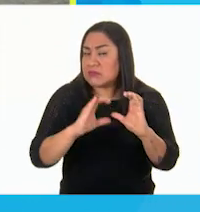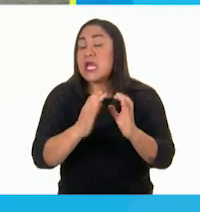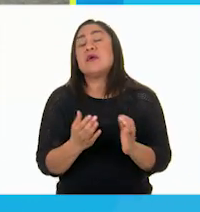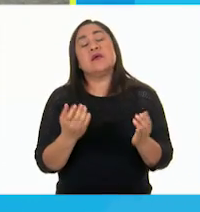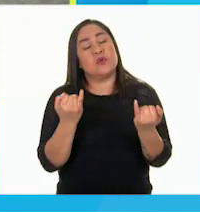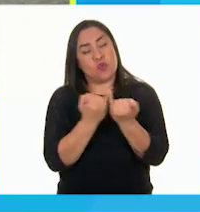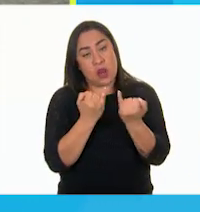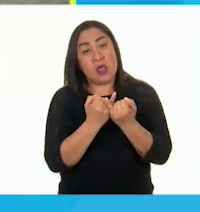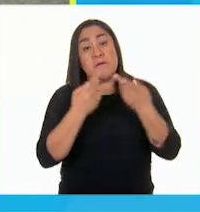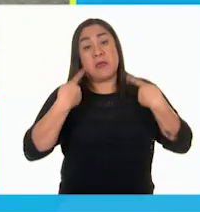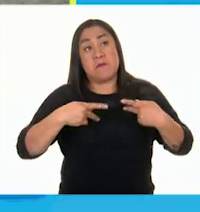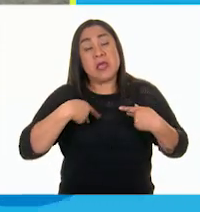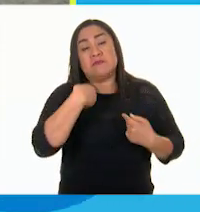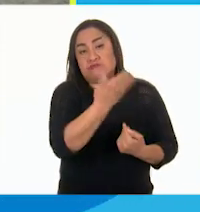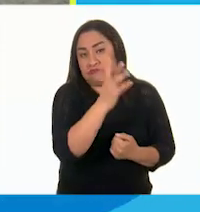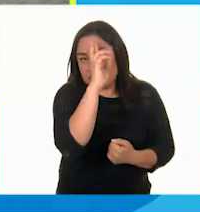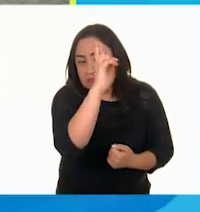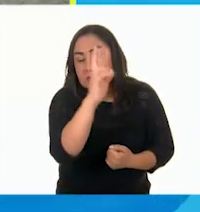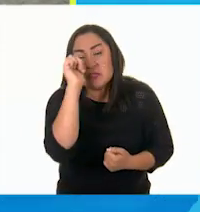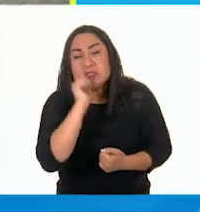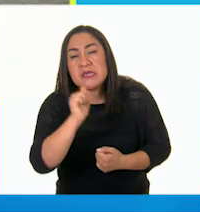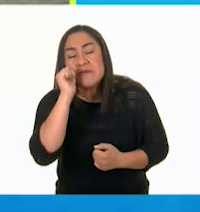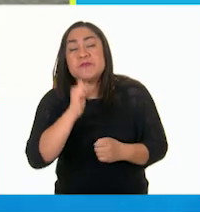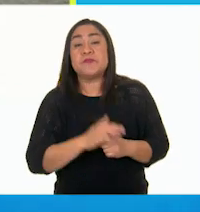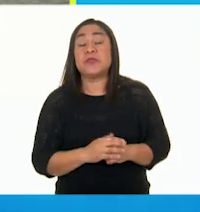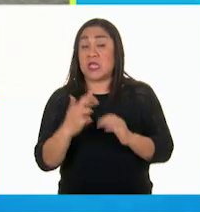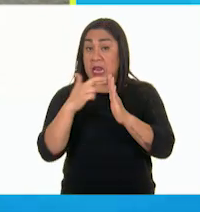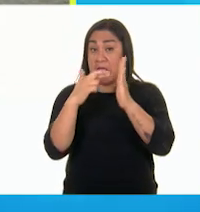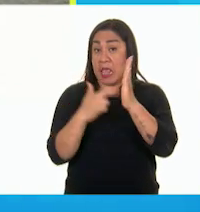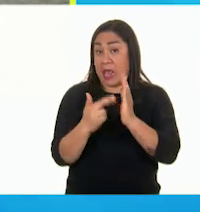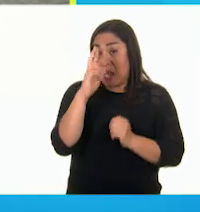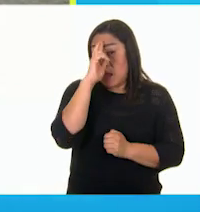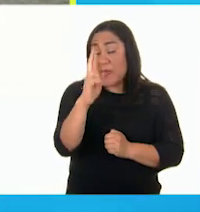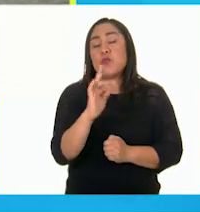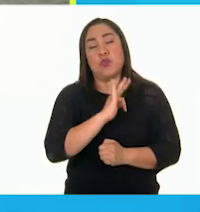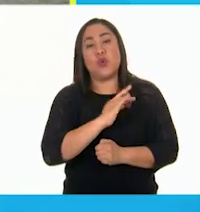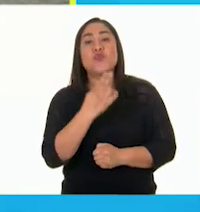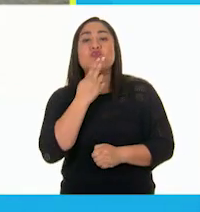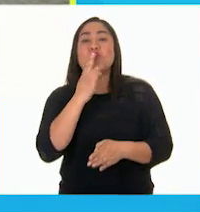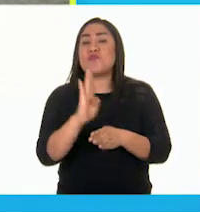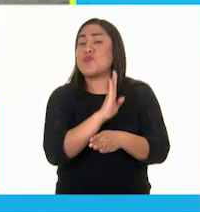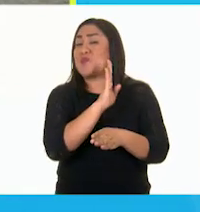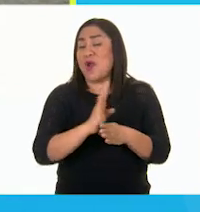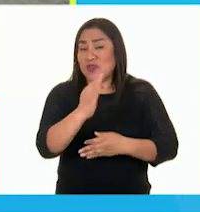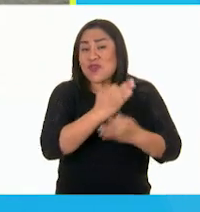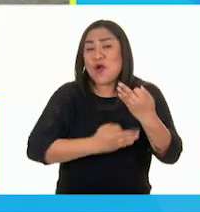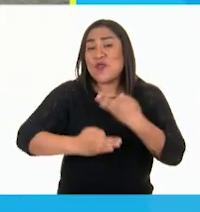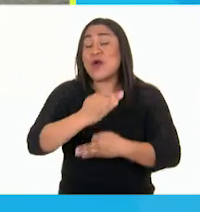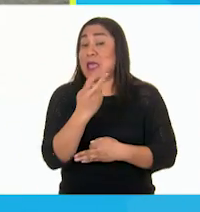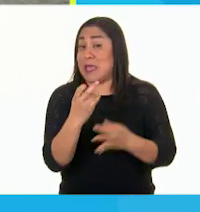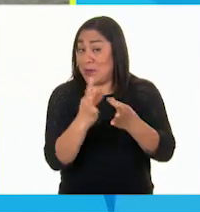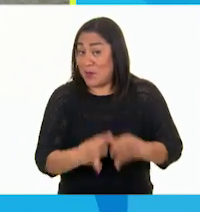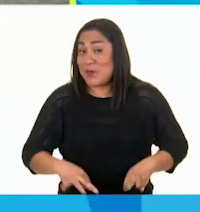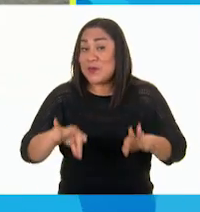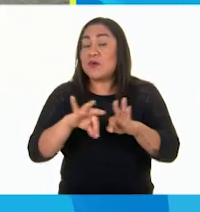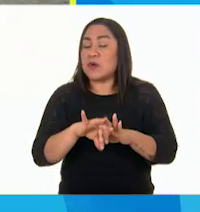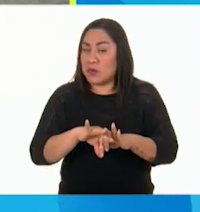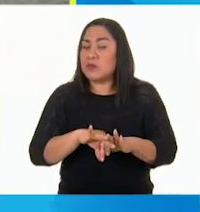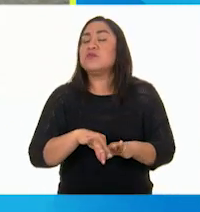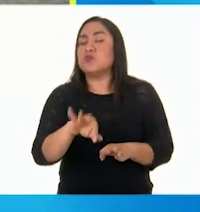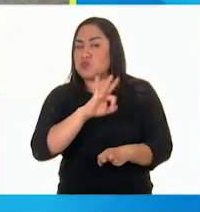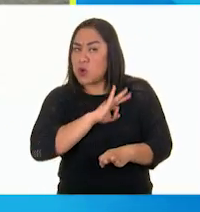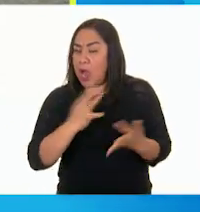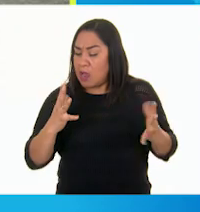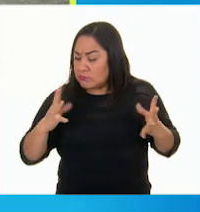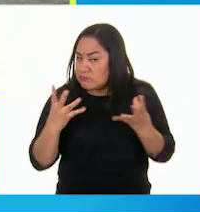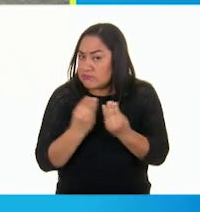consideración a todas las personas. Respetar las reglas nos beneficia a todas y a todos. Por ello, es muy importante que participemos en su